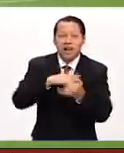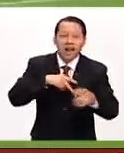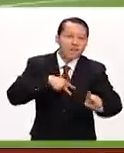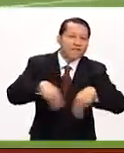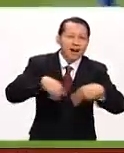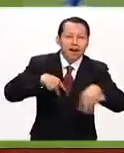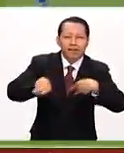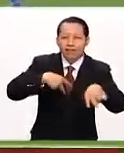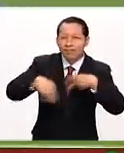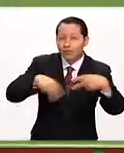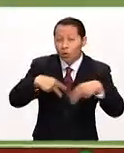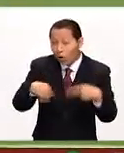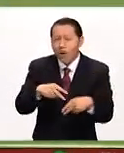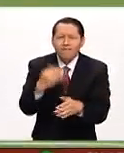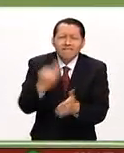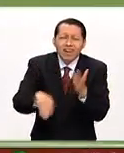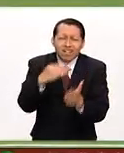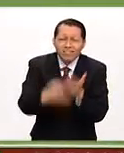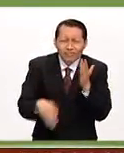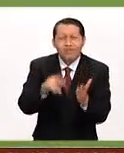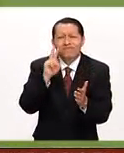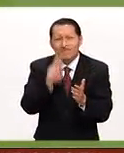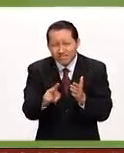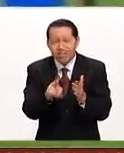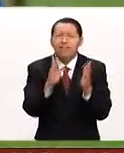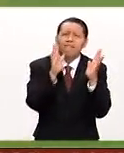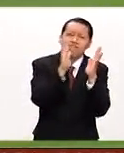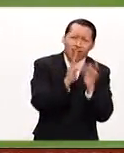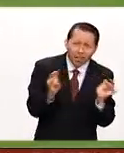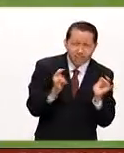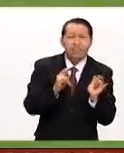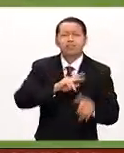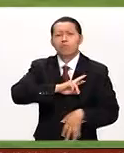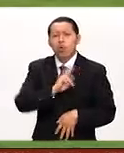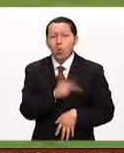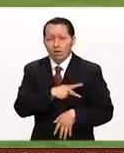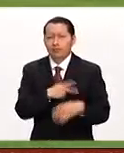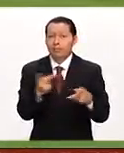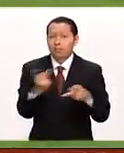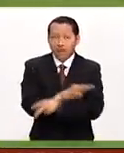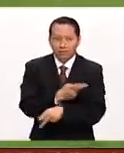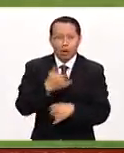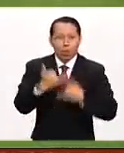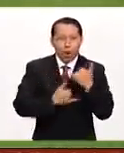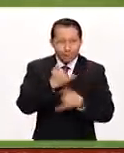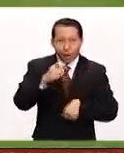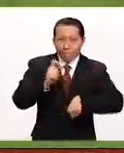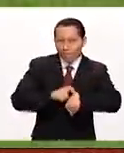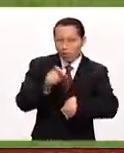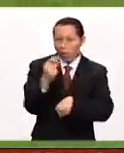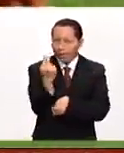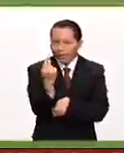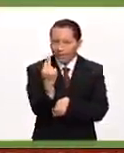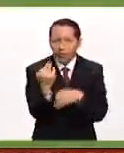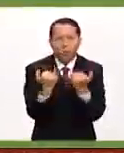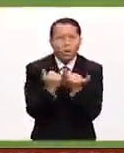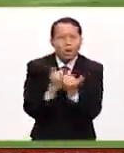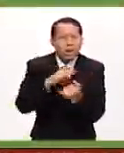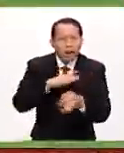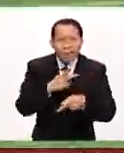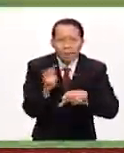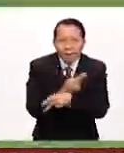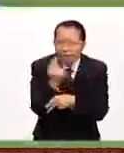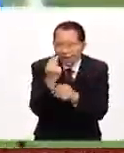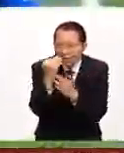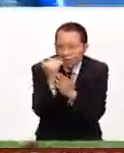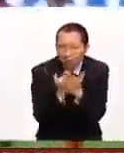cual dejó mucho que desear, tanto entre franceses como portugueses. Esta jugada al minuto 25, menos del minuto